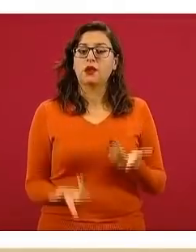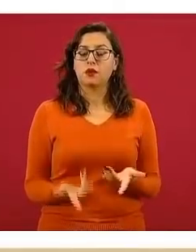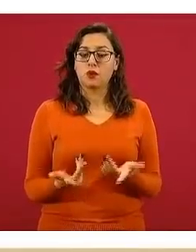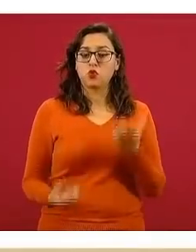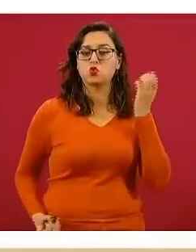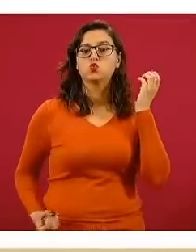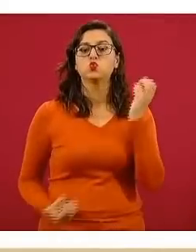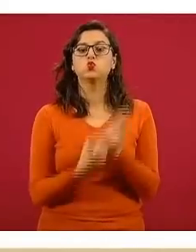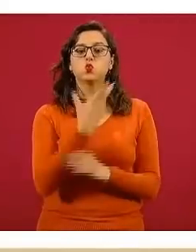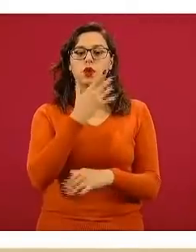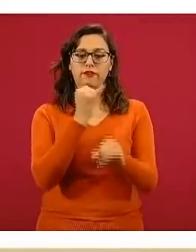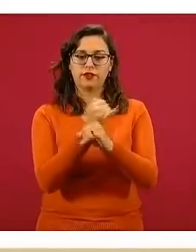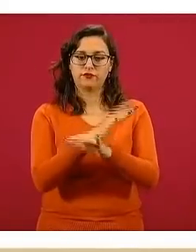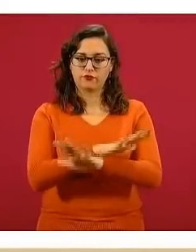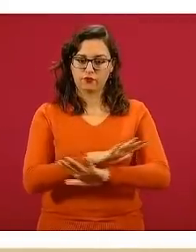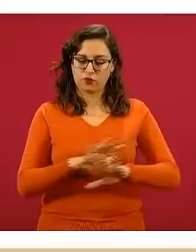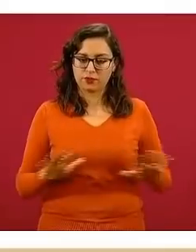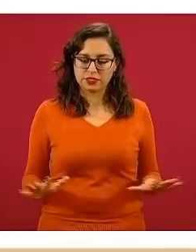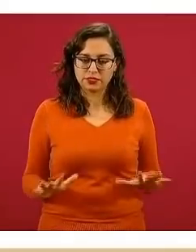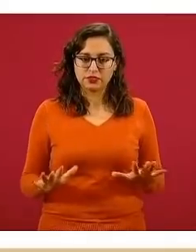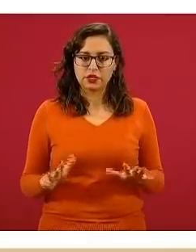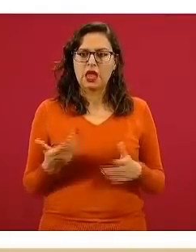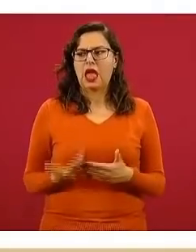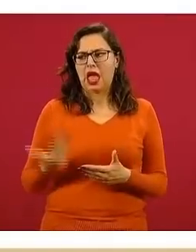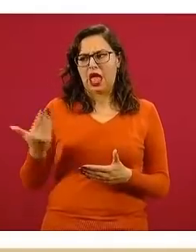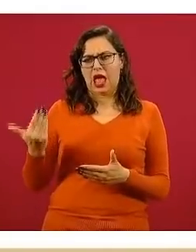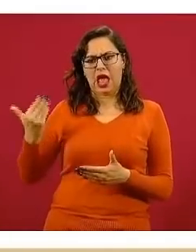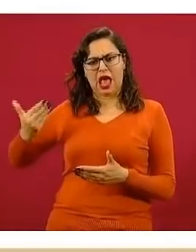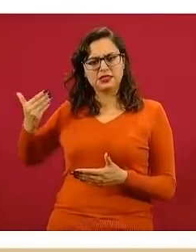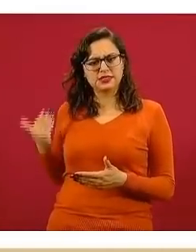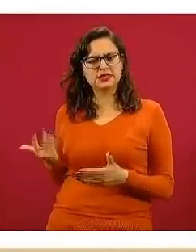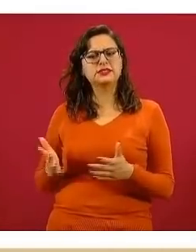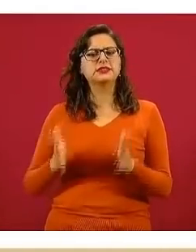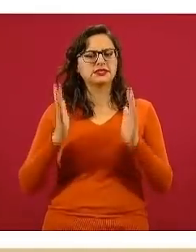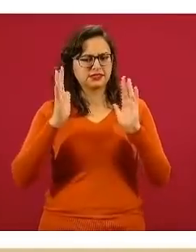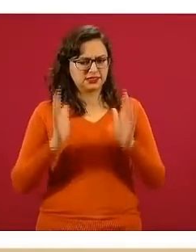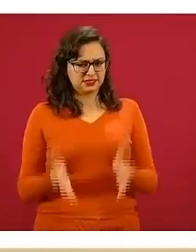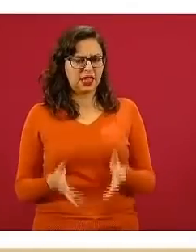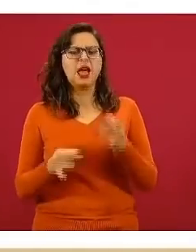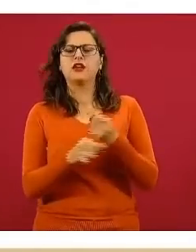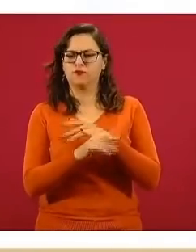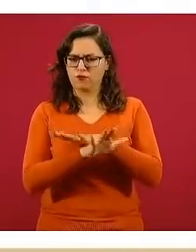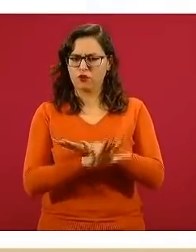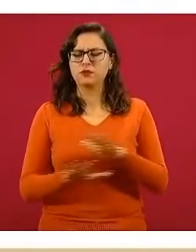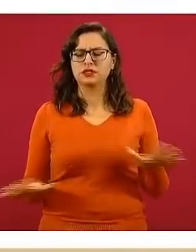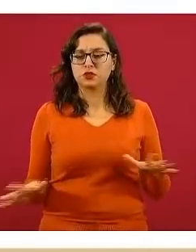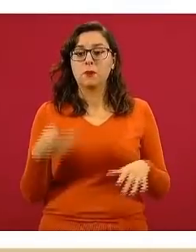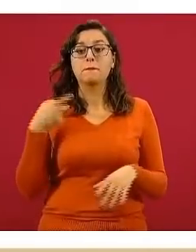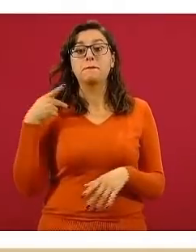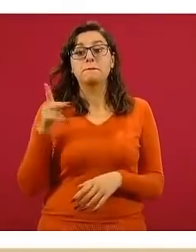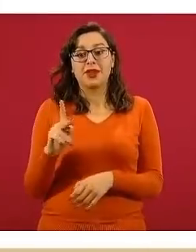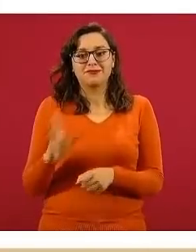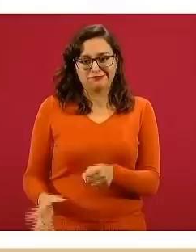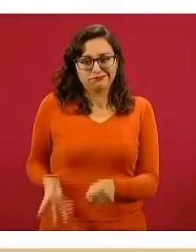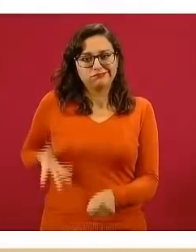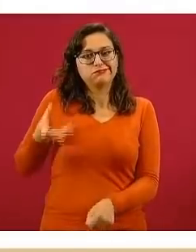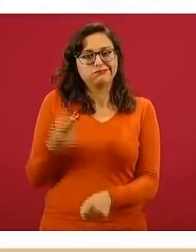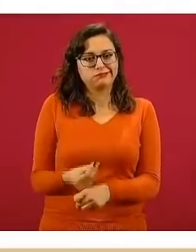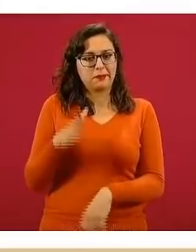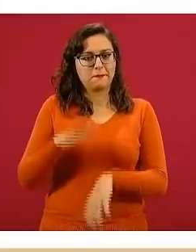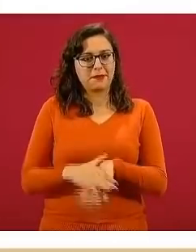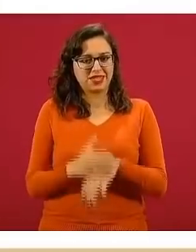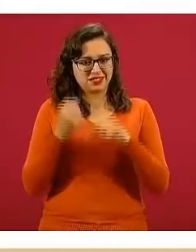contenidos. También fortalece contenidos que están presentes ya en otras asignaturas.